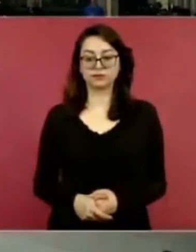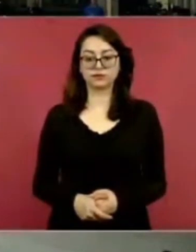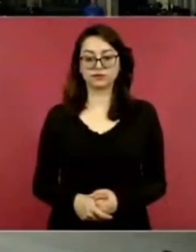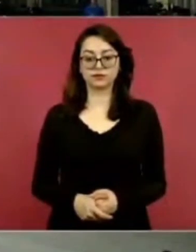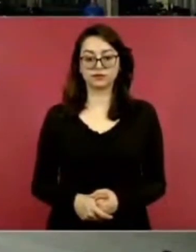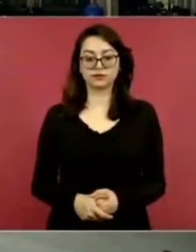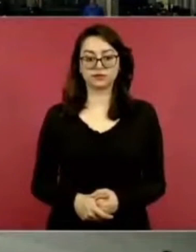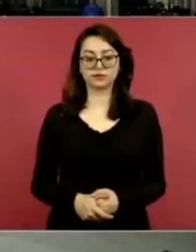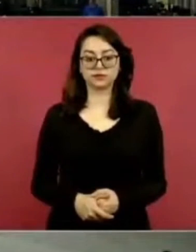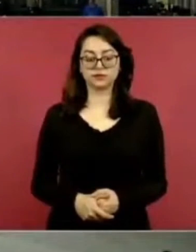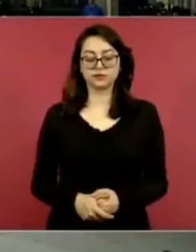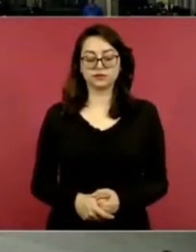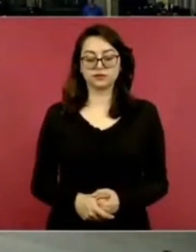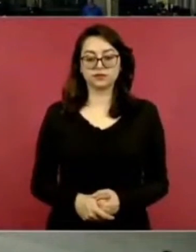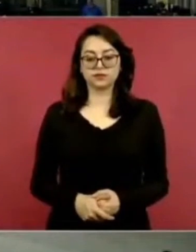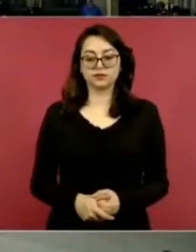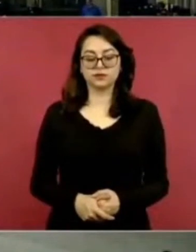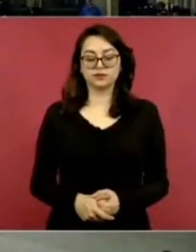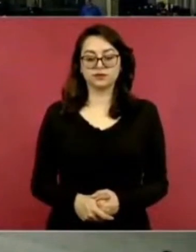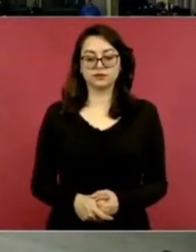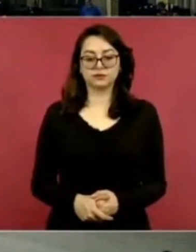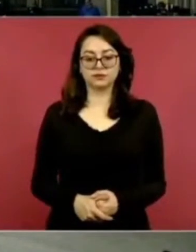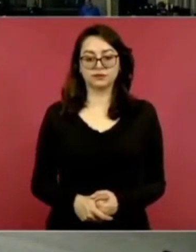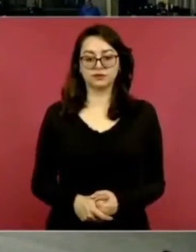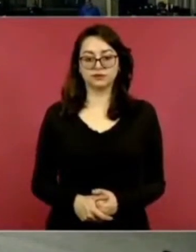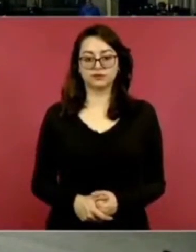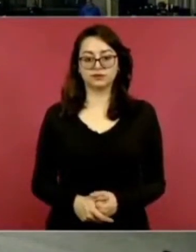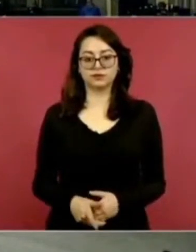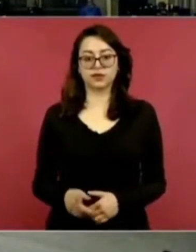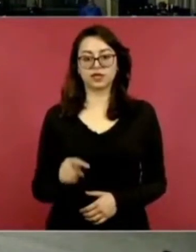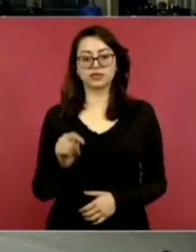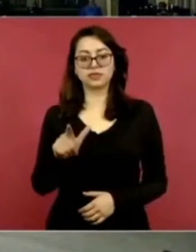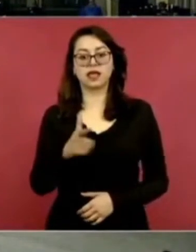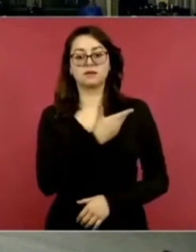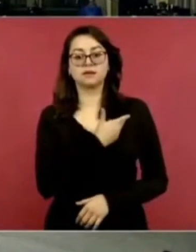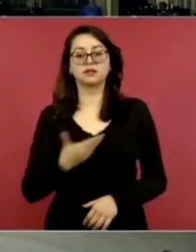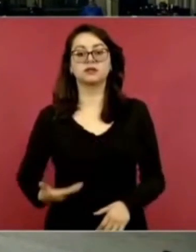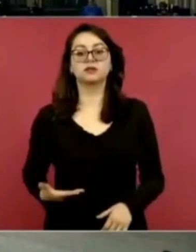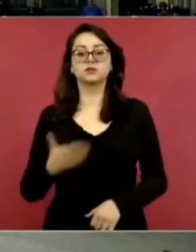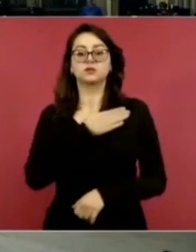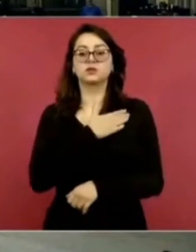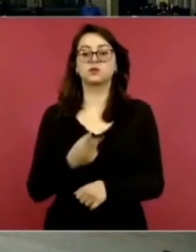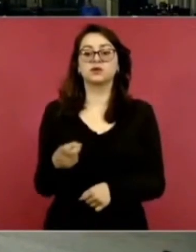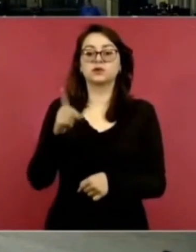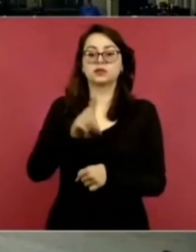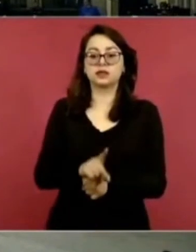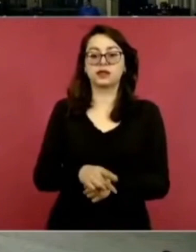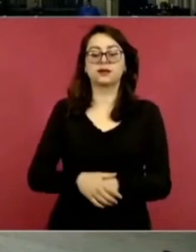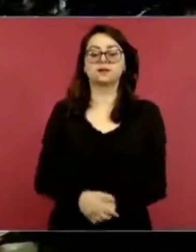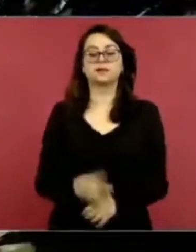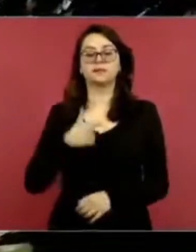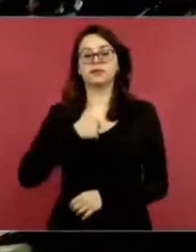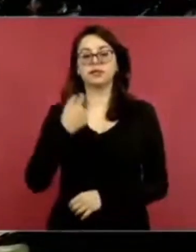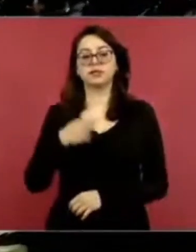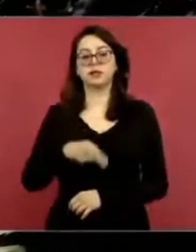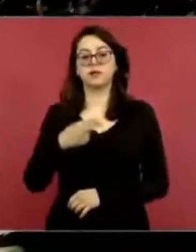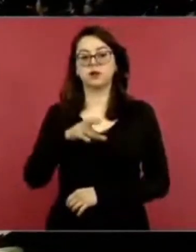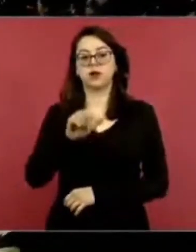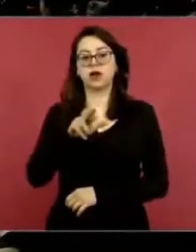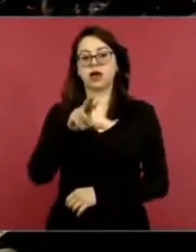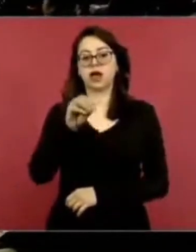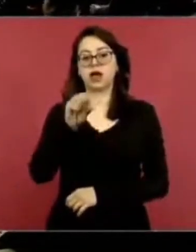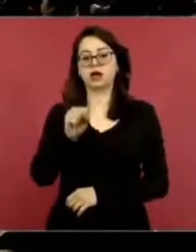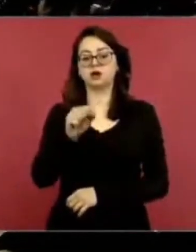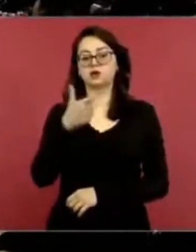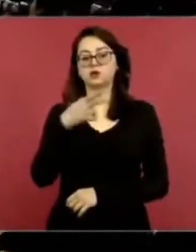que ayer fue por acá, por el otro lado. ¿Qué tal, presidente? Buen día. Carlos Guzmán de Cuatro Media Telecomunicaciones Veracruz. Pues, reiterarle este